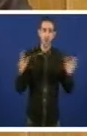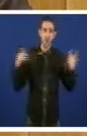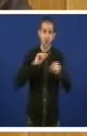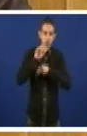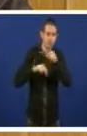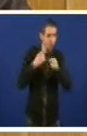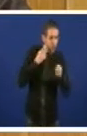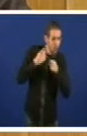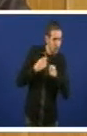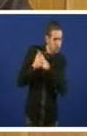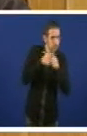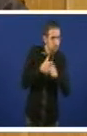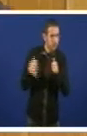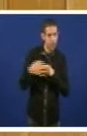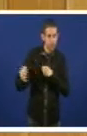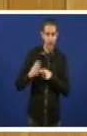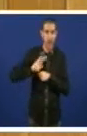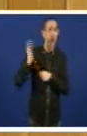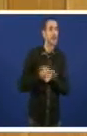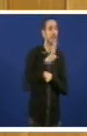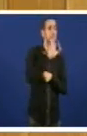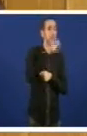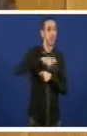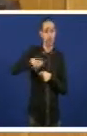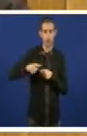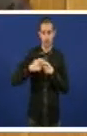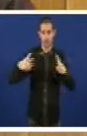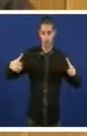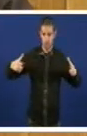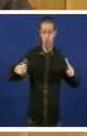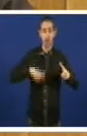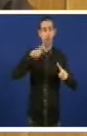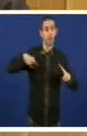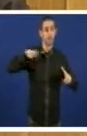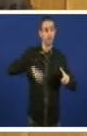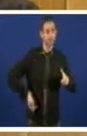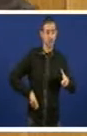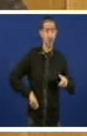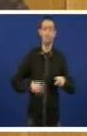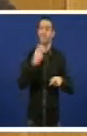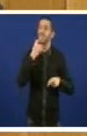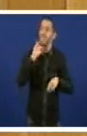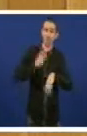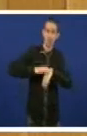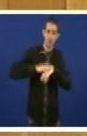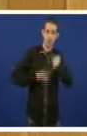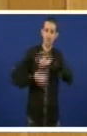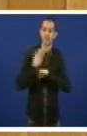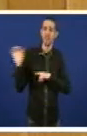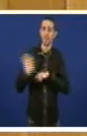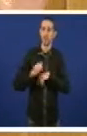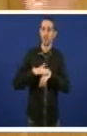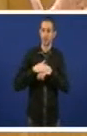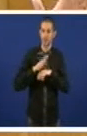controlado e que afecta a 50 persoas. Os profesionais achacan este problema que parece que